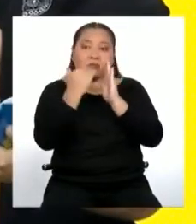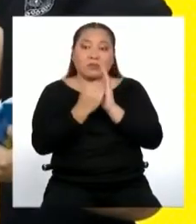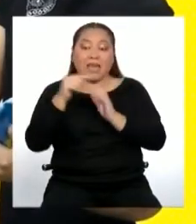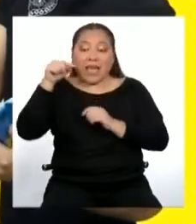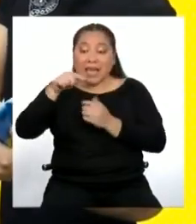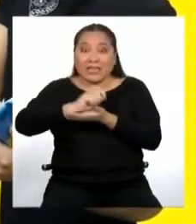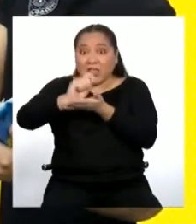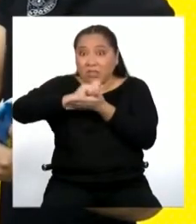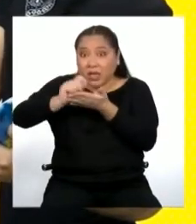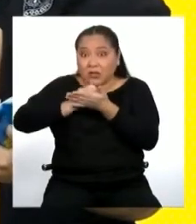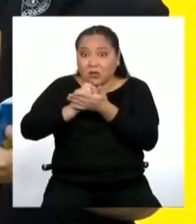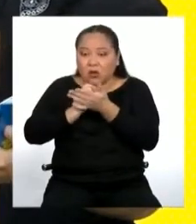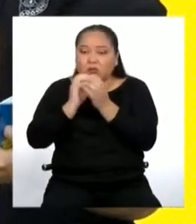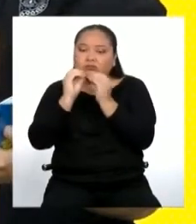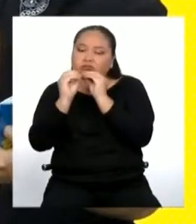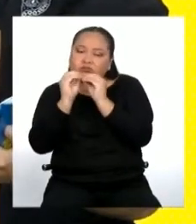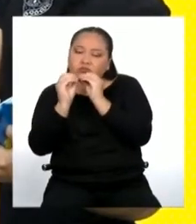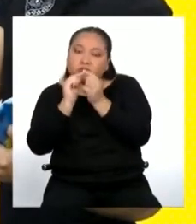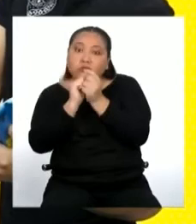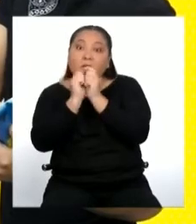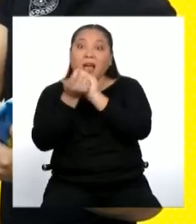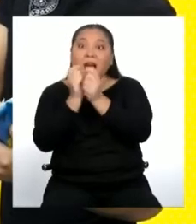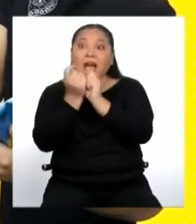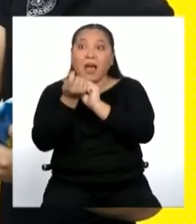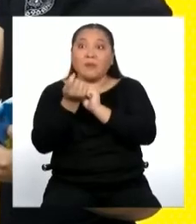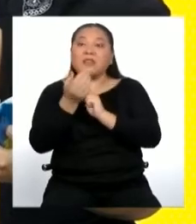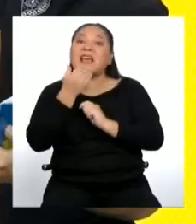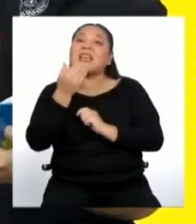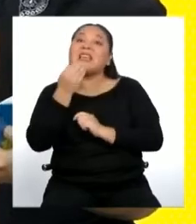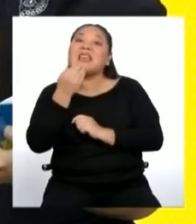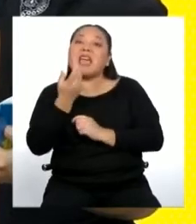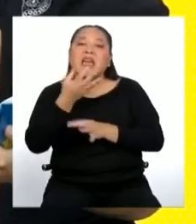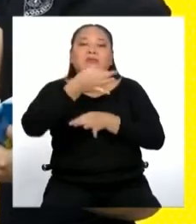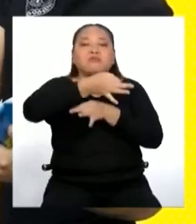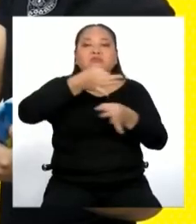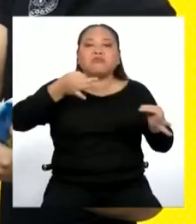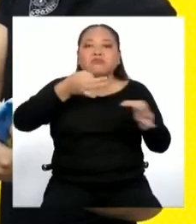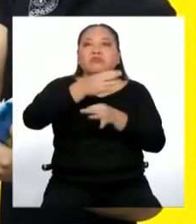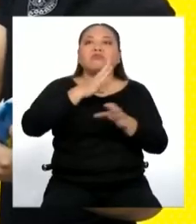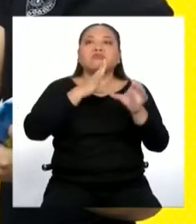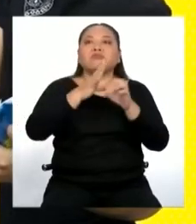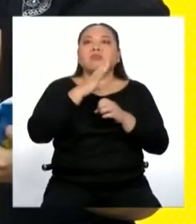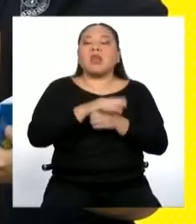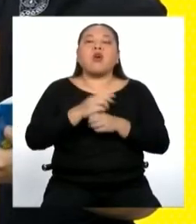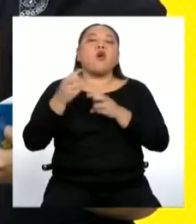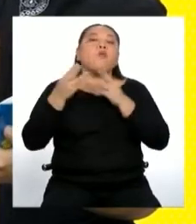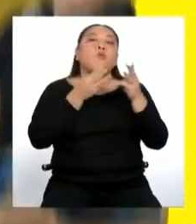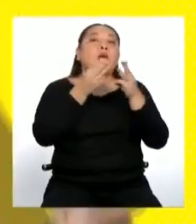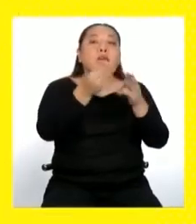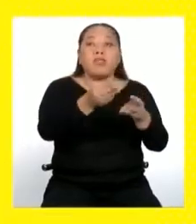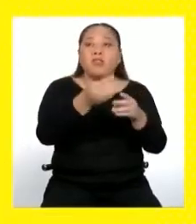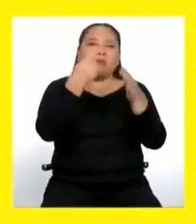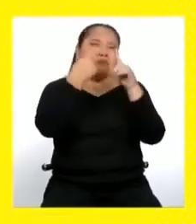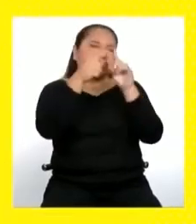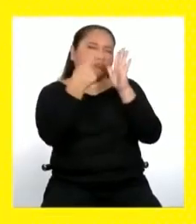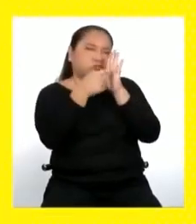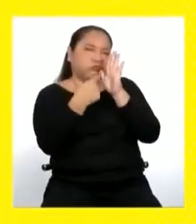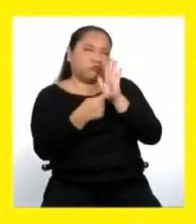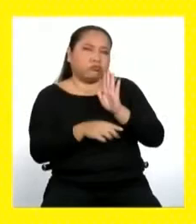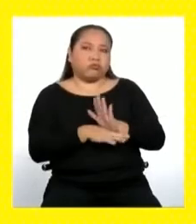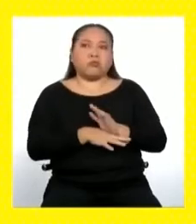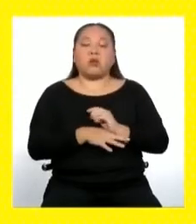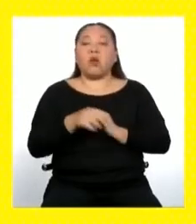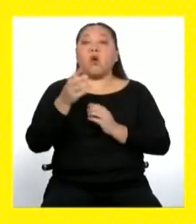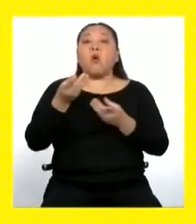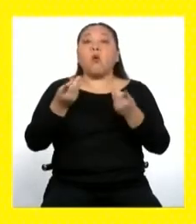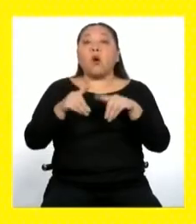adapta a las intenciones comunicativas, a los interlocutores, al canal de producción y recepción, etc. A través de la